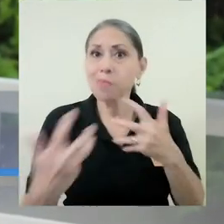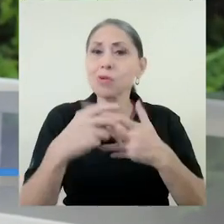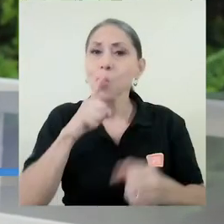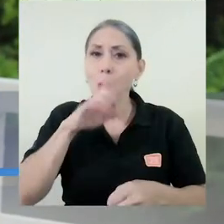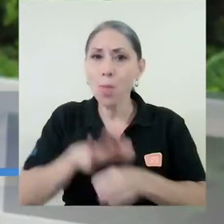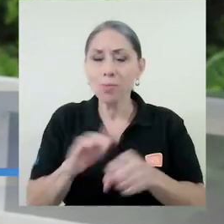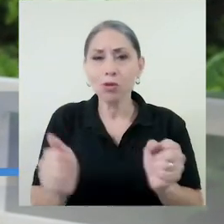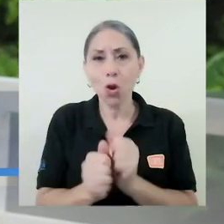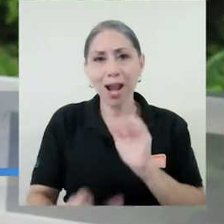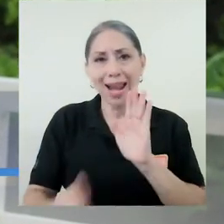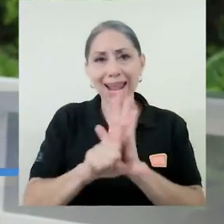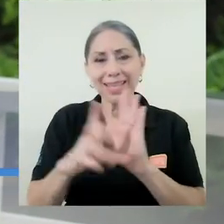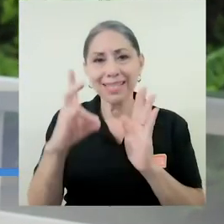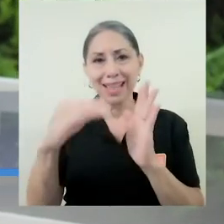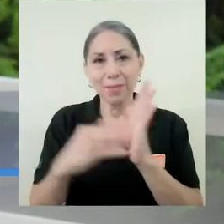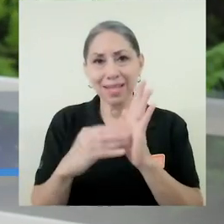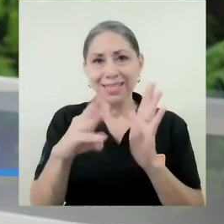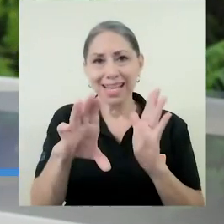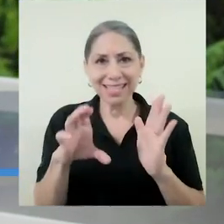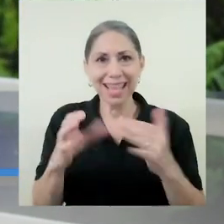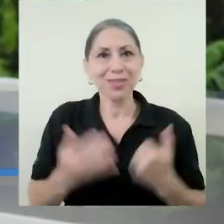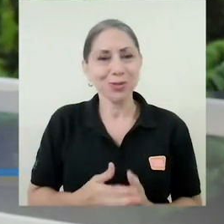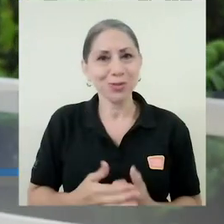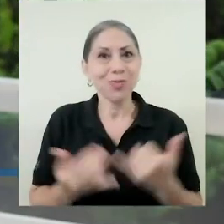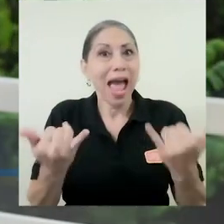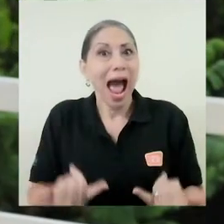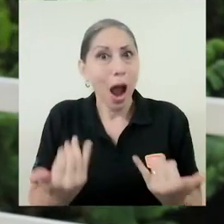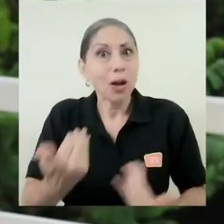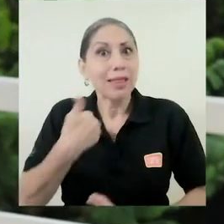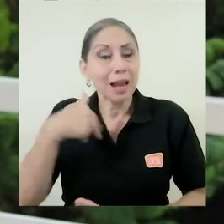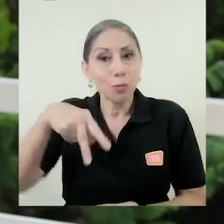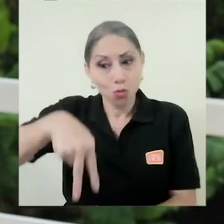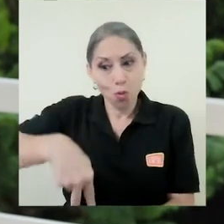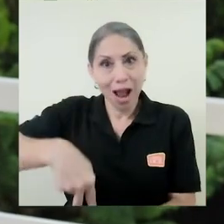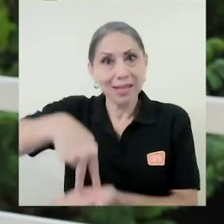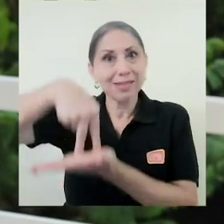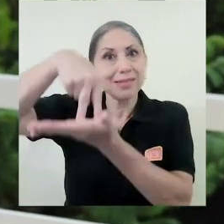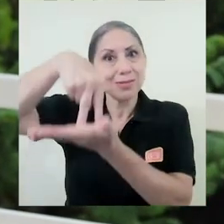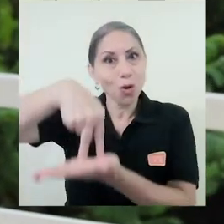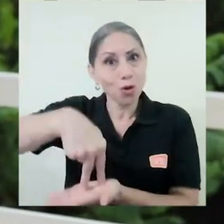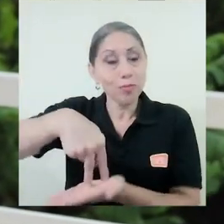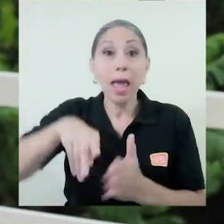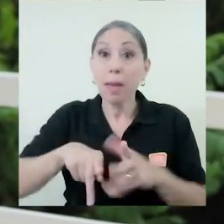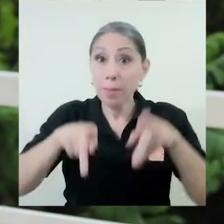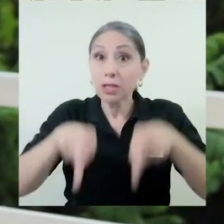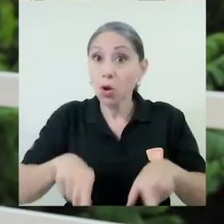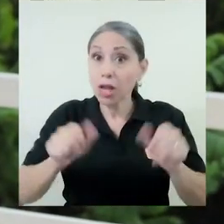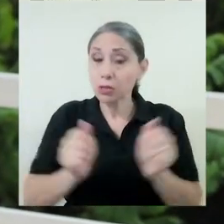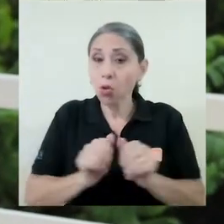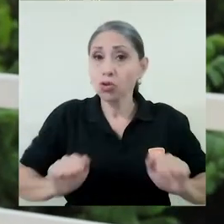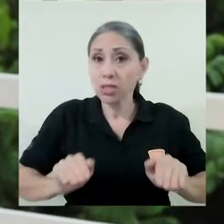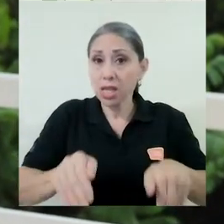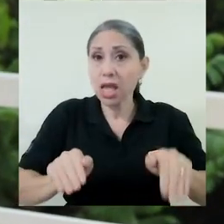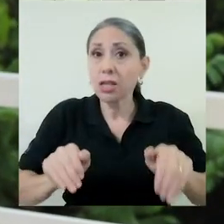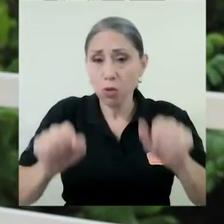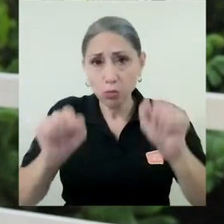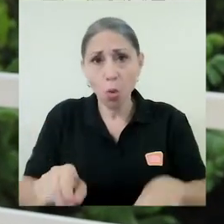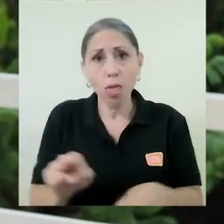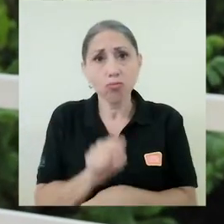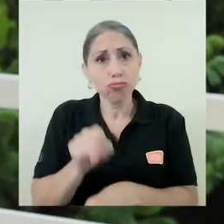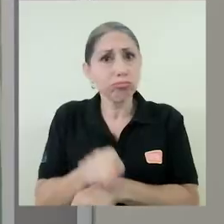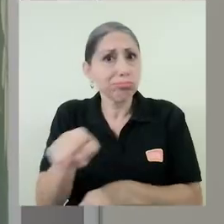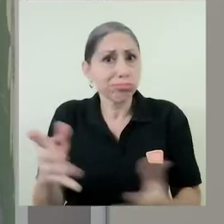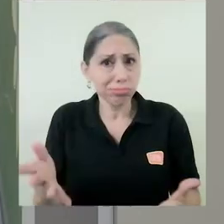Ley 7600, que ahora adoptamos con un ascensor en donde las personas con sillas de ruedas pueden ingresar al